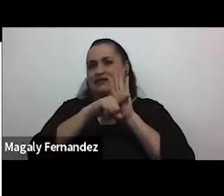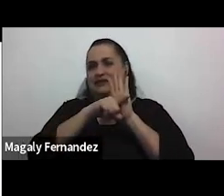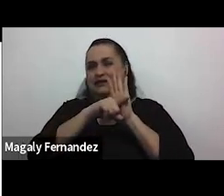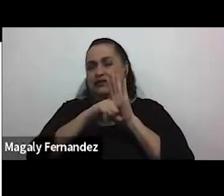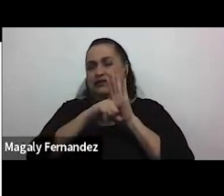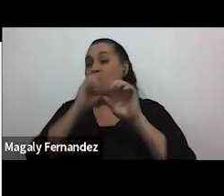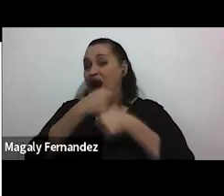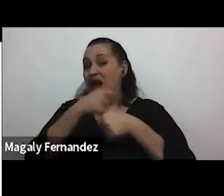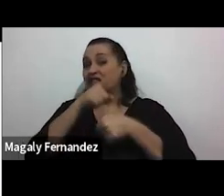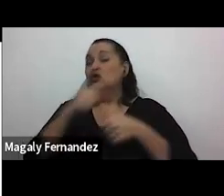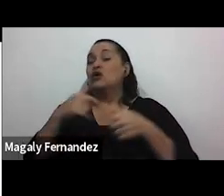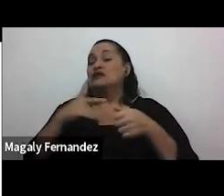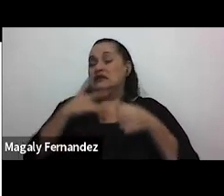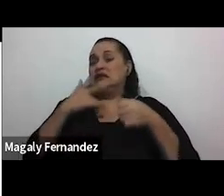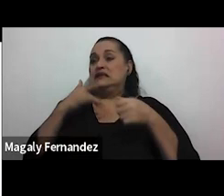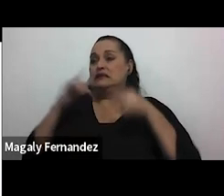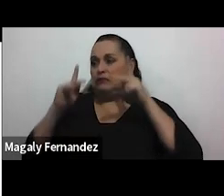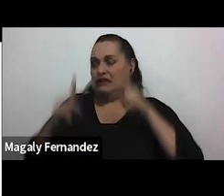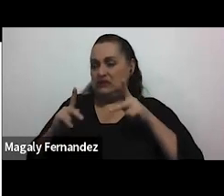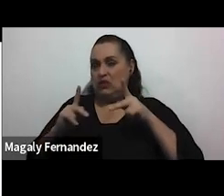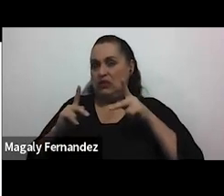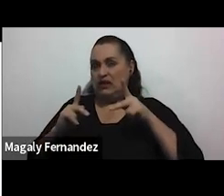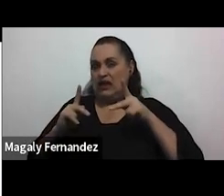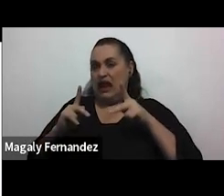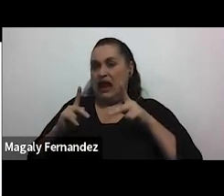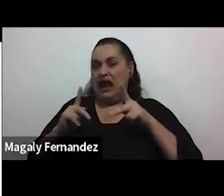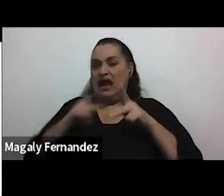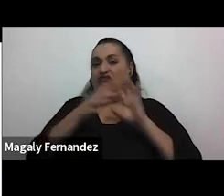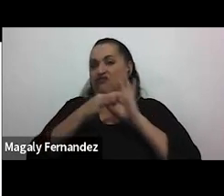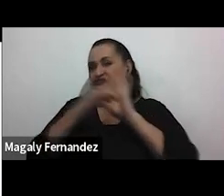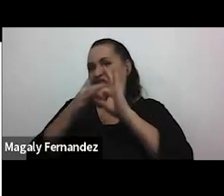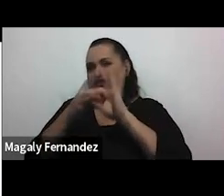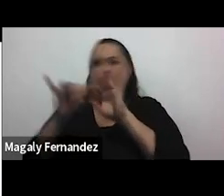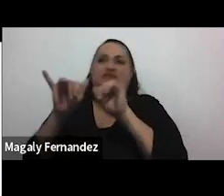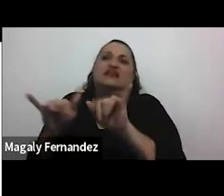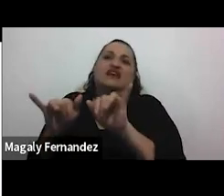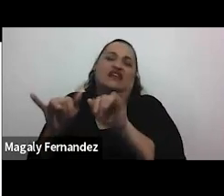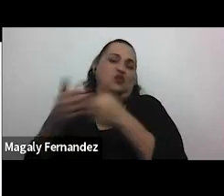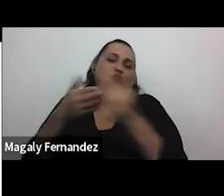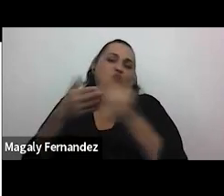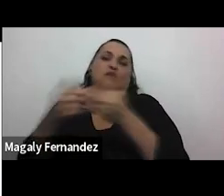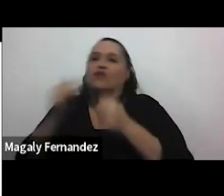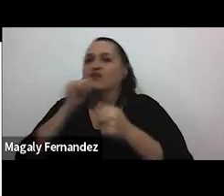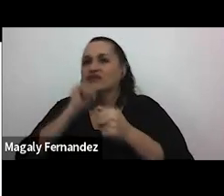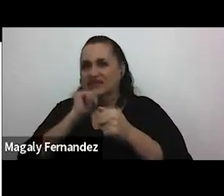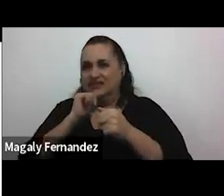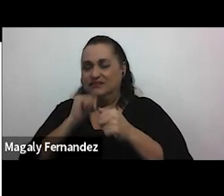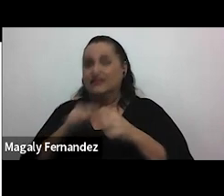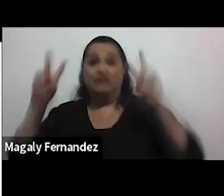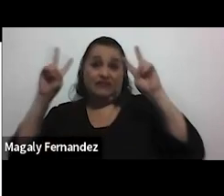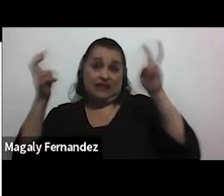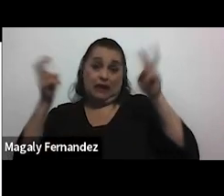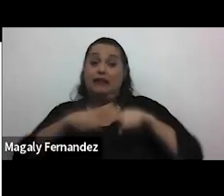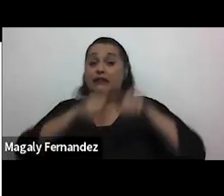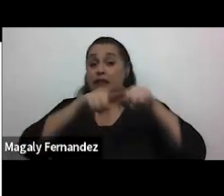contribuya a que la persona se mantenga en esa relación por otro lado hay un tema de la dependencia económica que en muchas